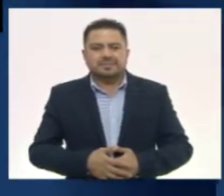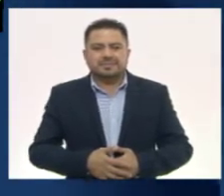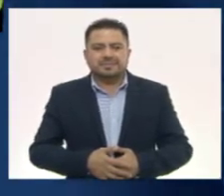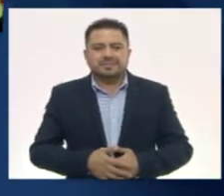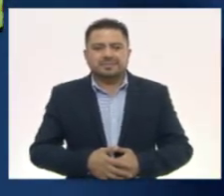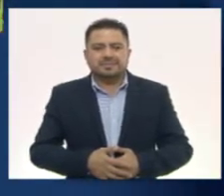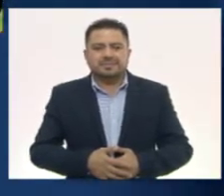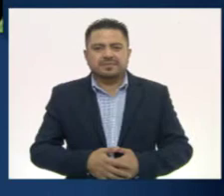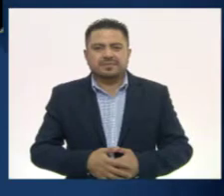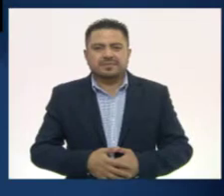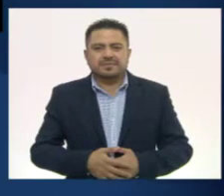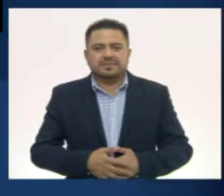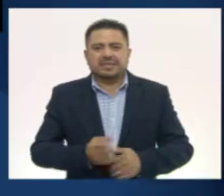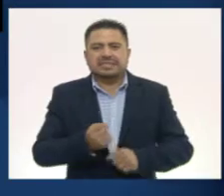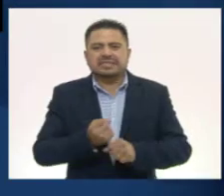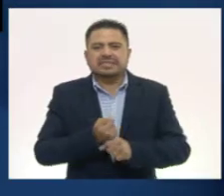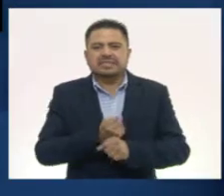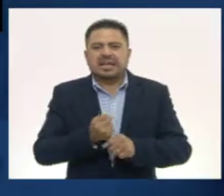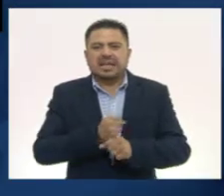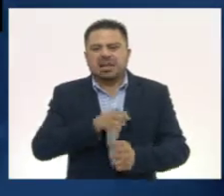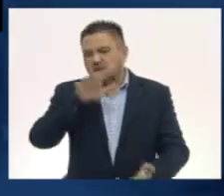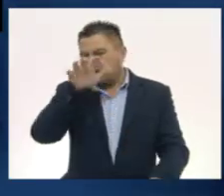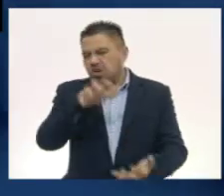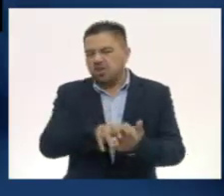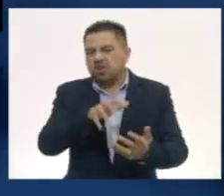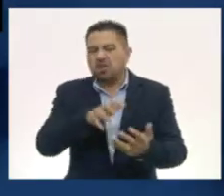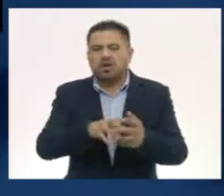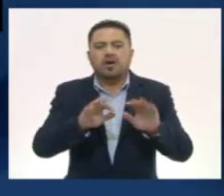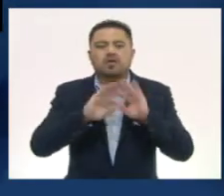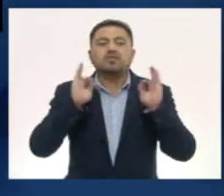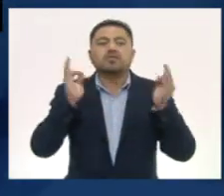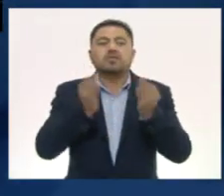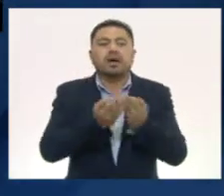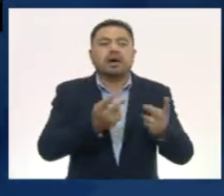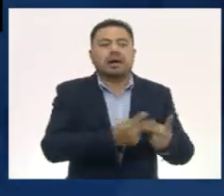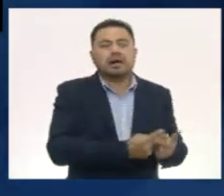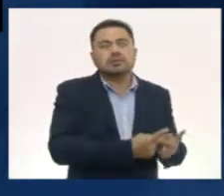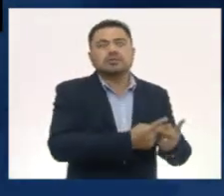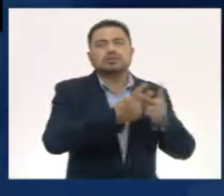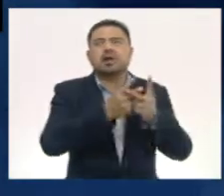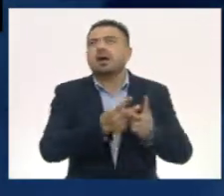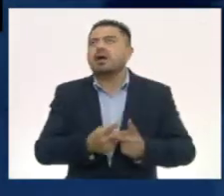Con la sangre del cocodrilo se formaron las estrellas.